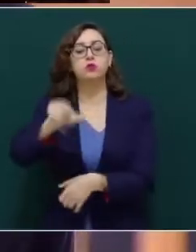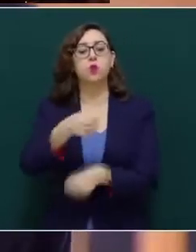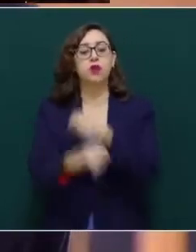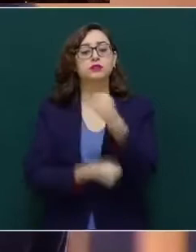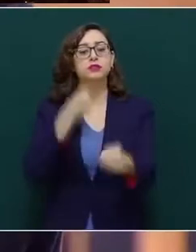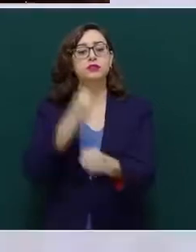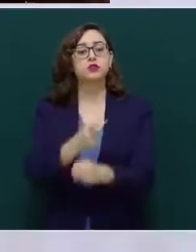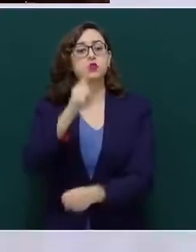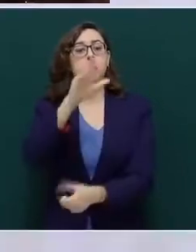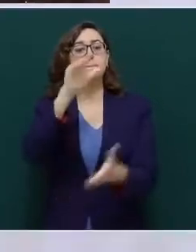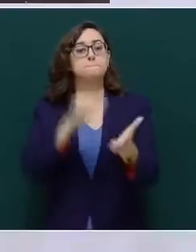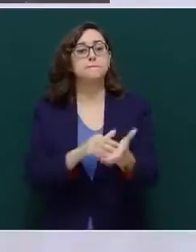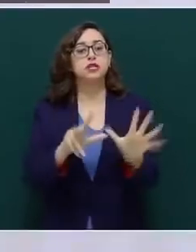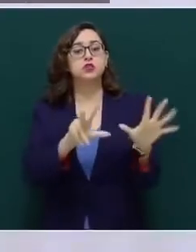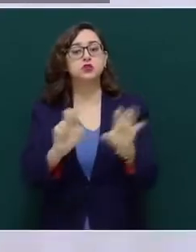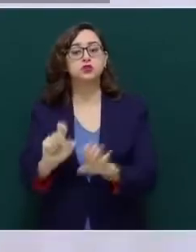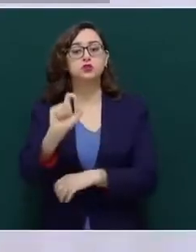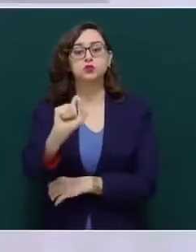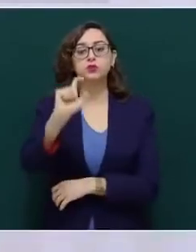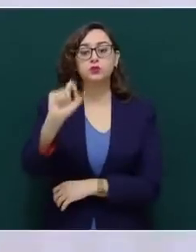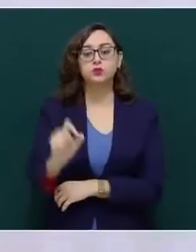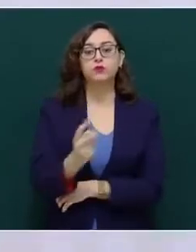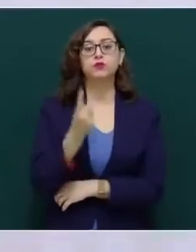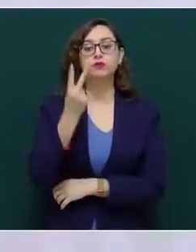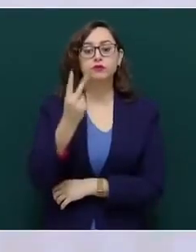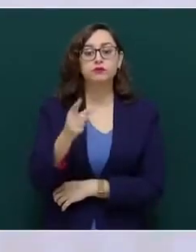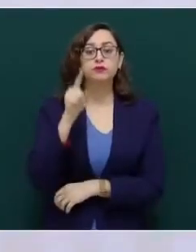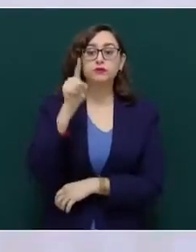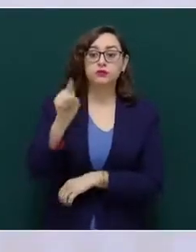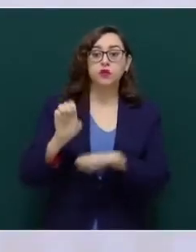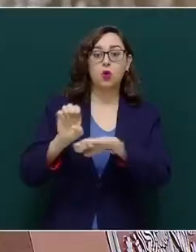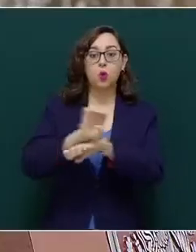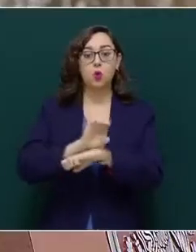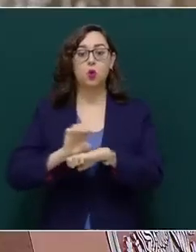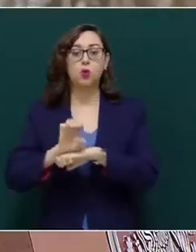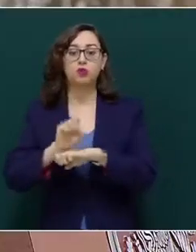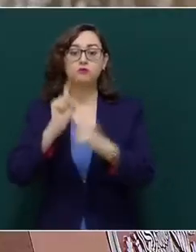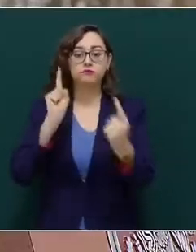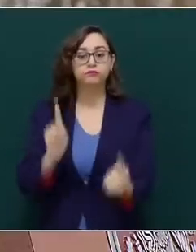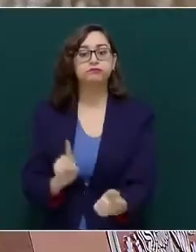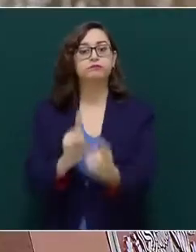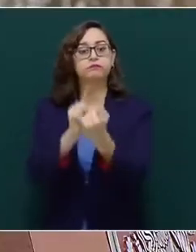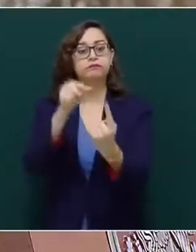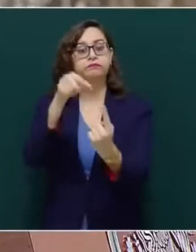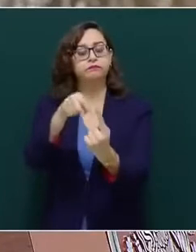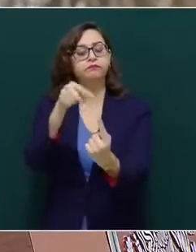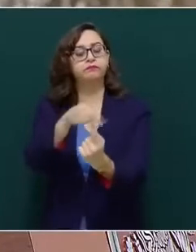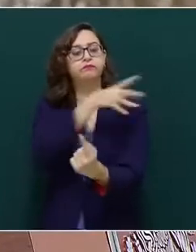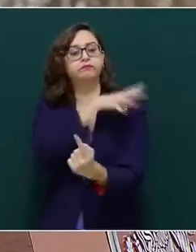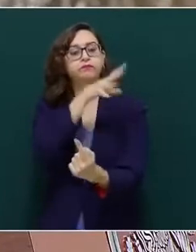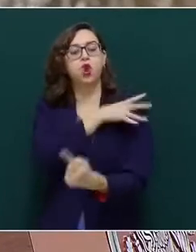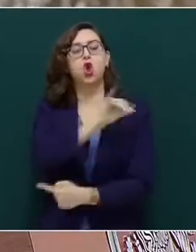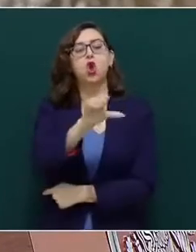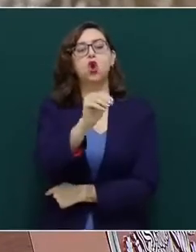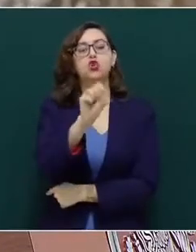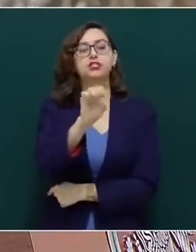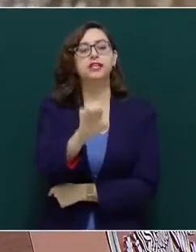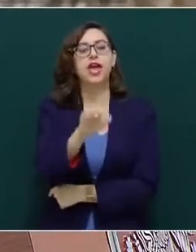se encontró en Guayaquil, Ecuador, con el general José de San Martín,